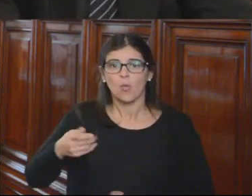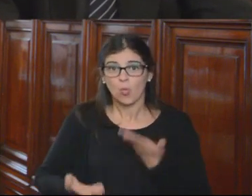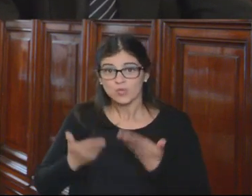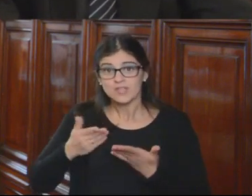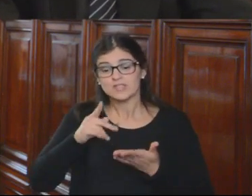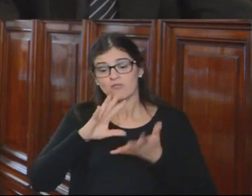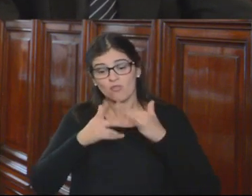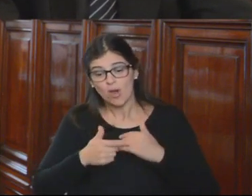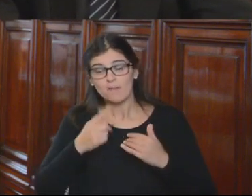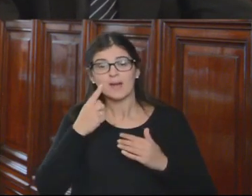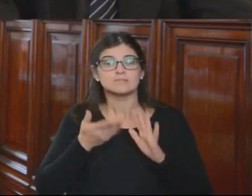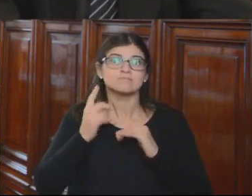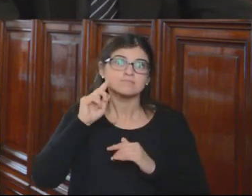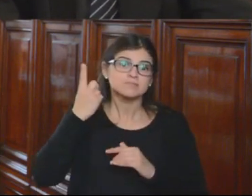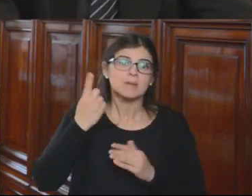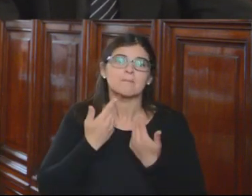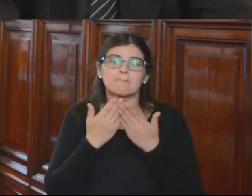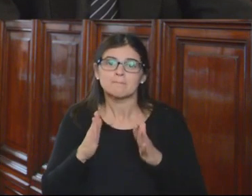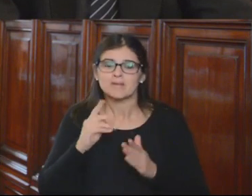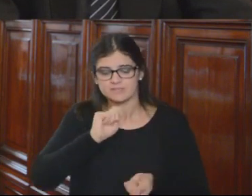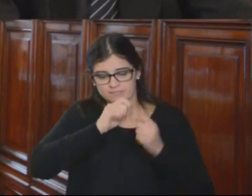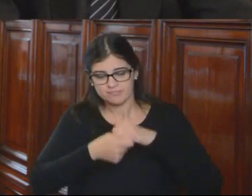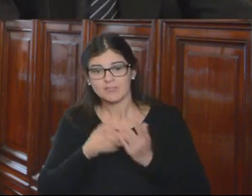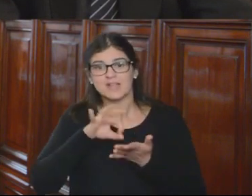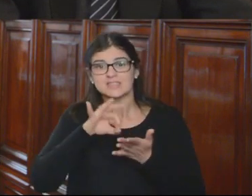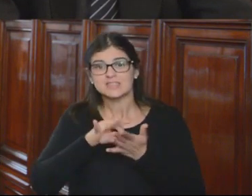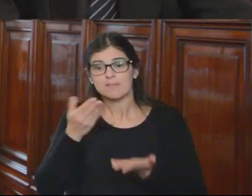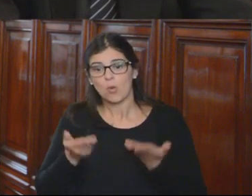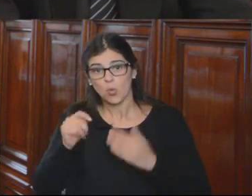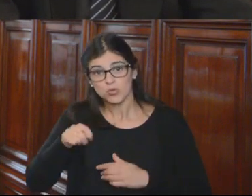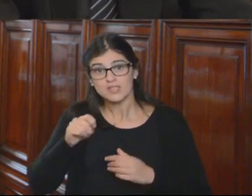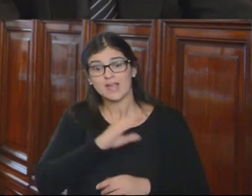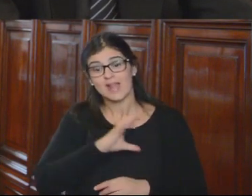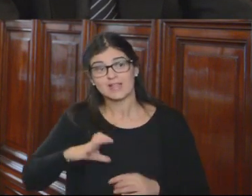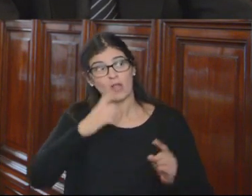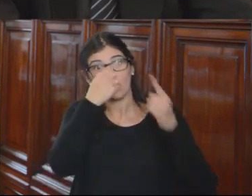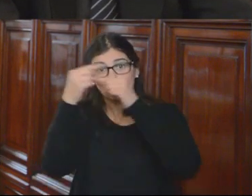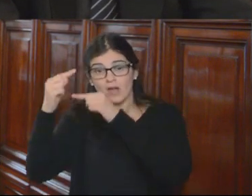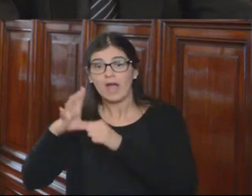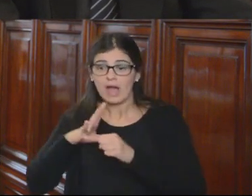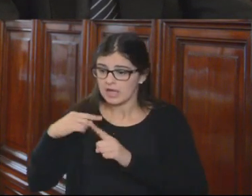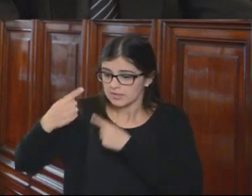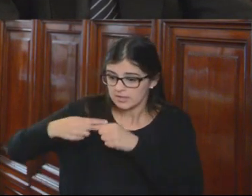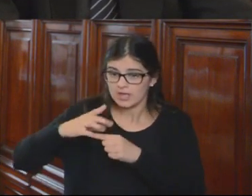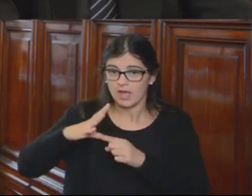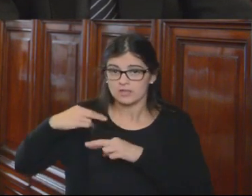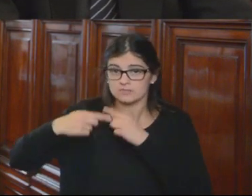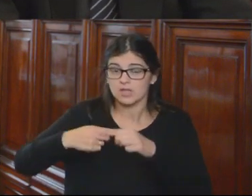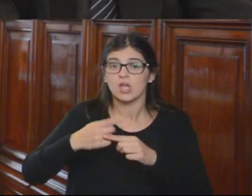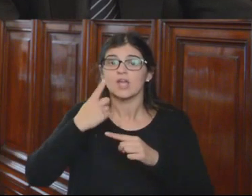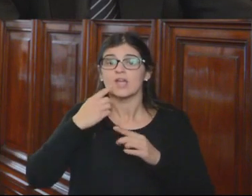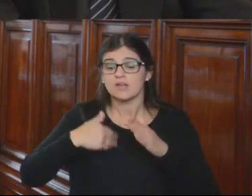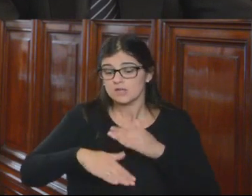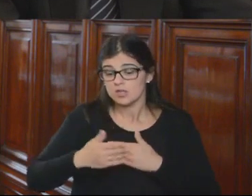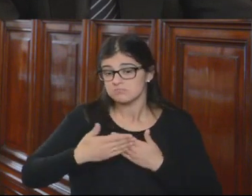son las líneas rectoras para un nuevo proceso de reforma del sistema de justicia que el Estado Plurinacional está llevando adelante, con acciones a corto,